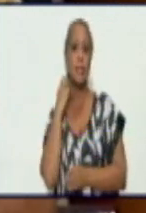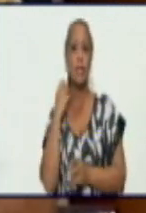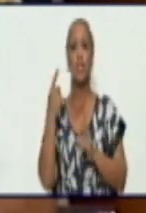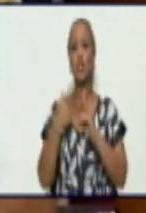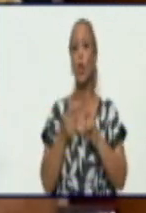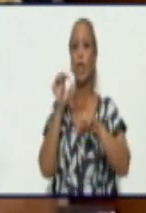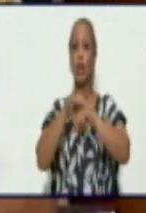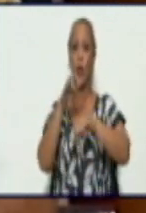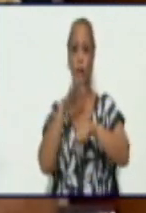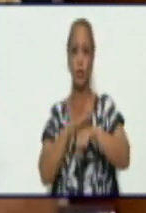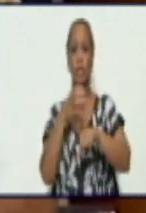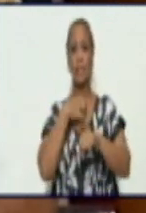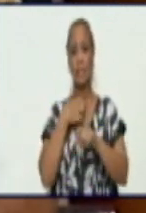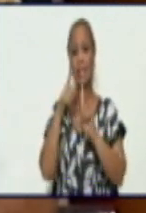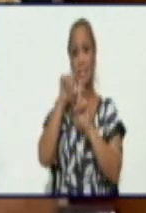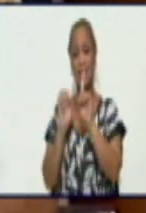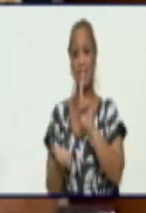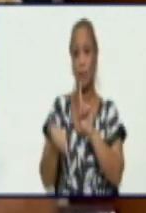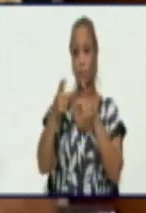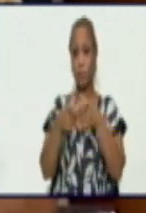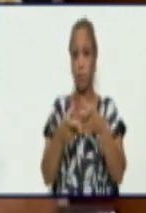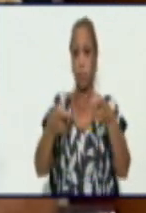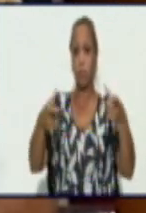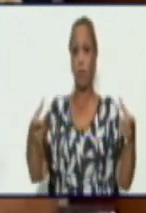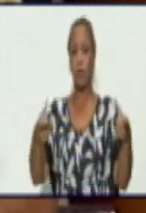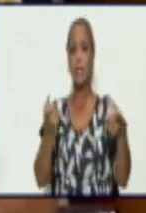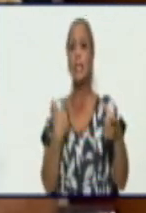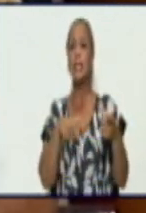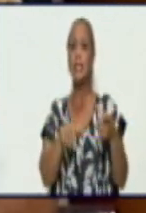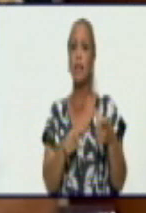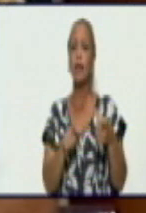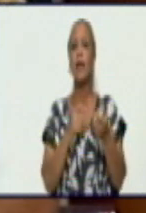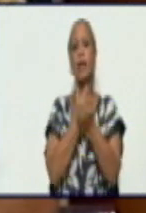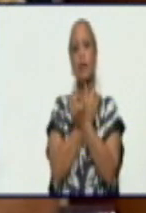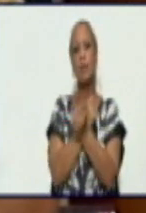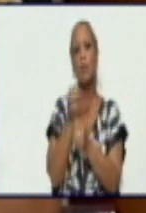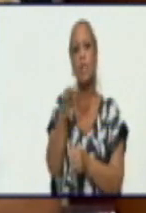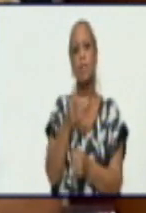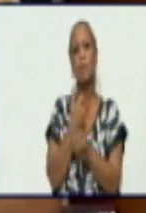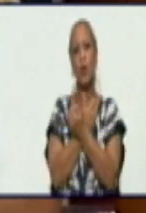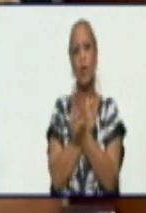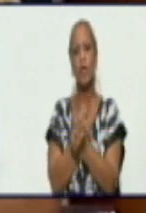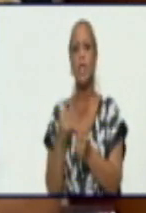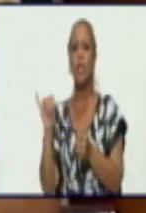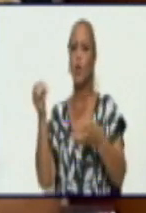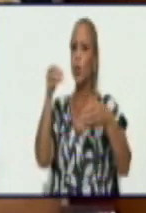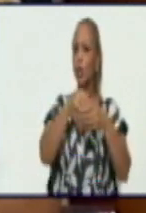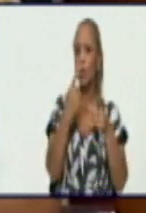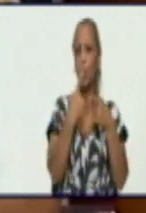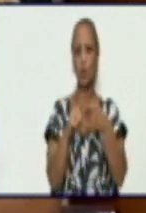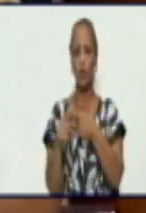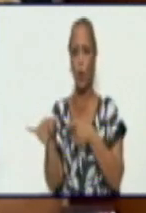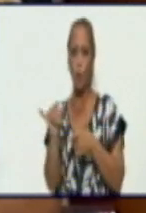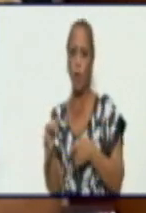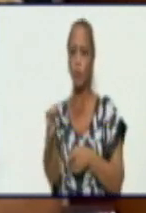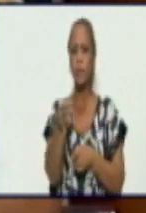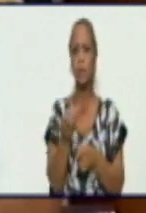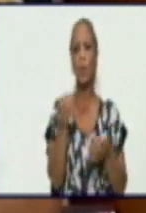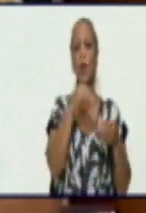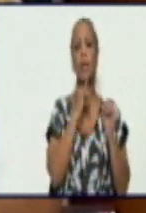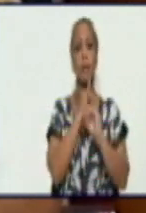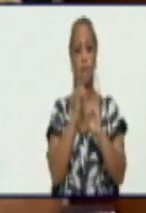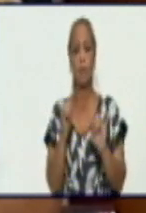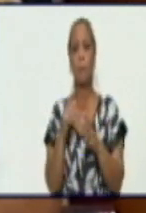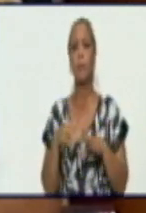tienen una tasa alta y se mantienen como municipios de alto riesgo, incluyendo los otros que hemos mencionado anteriormente. En la